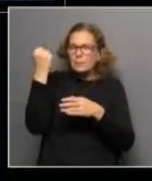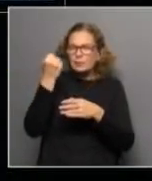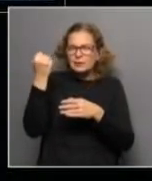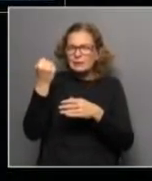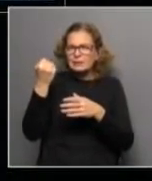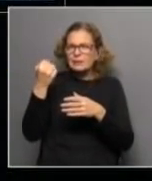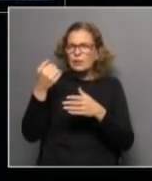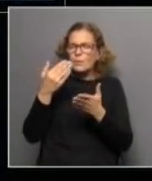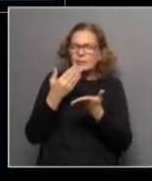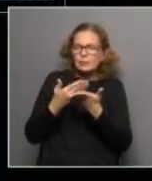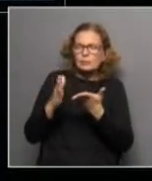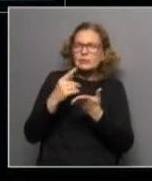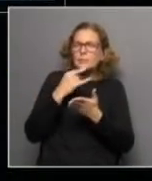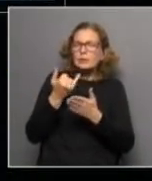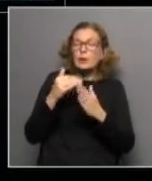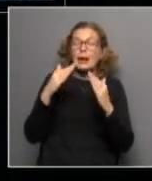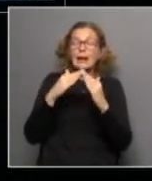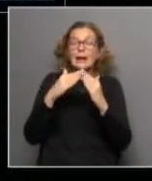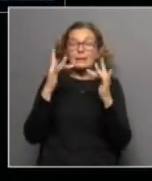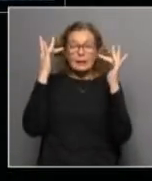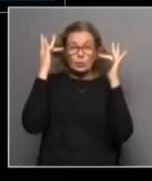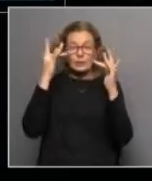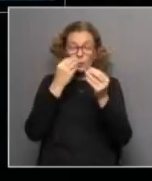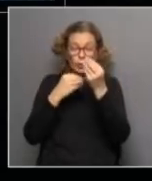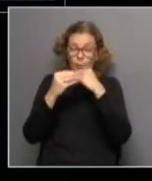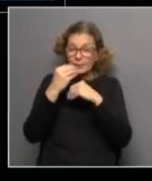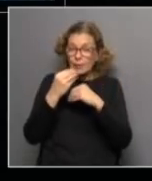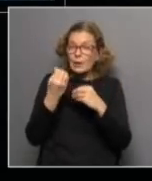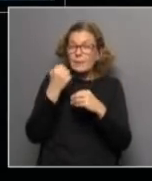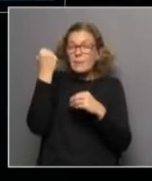o más influyentes, por ejemplo, vivienda, educación, alimentación?